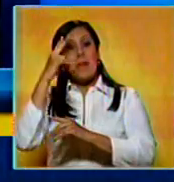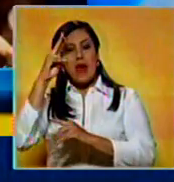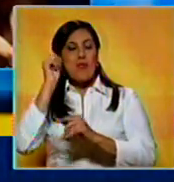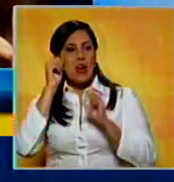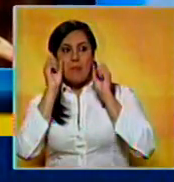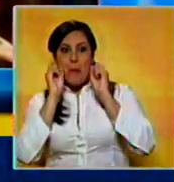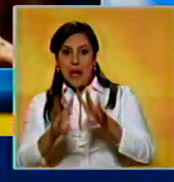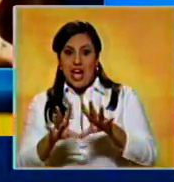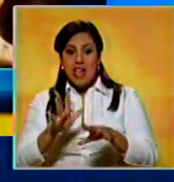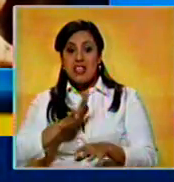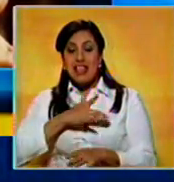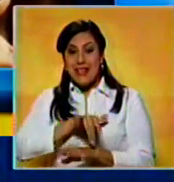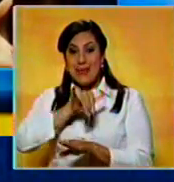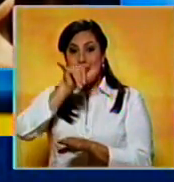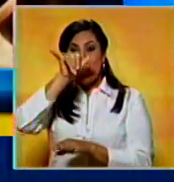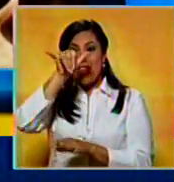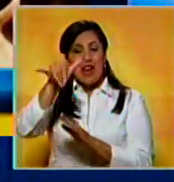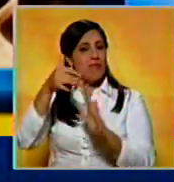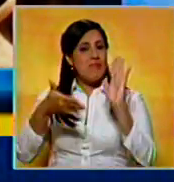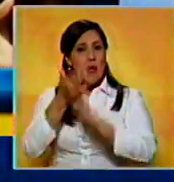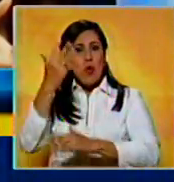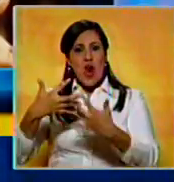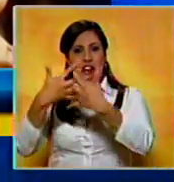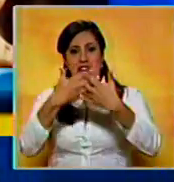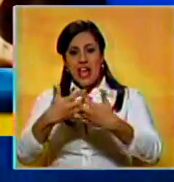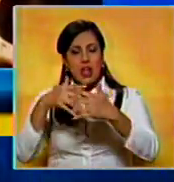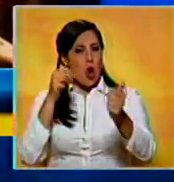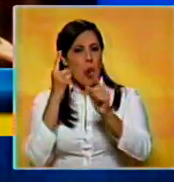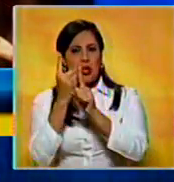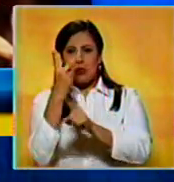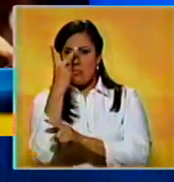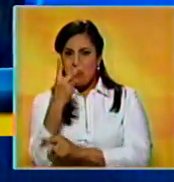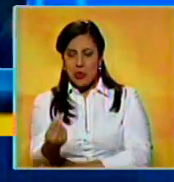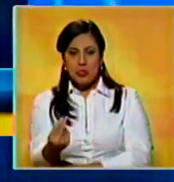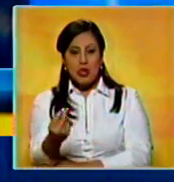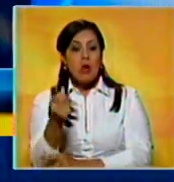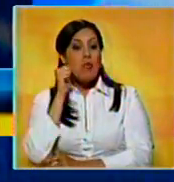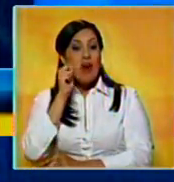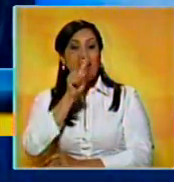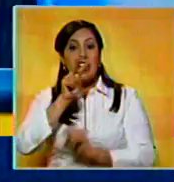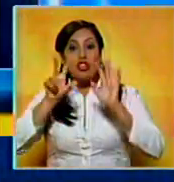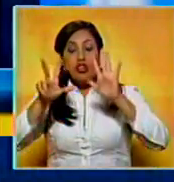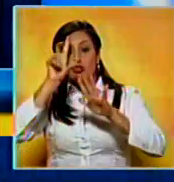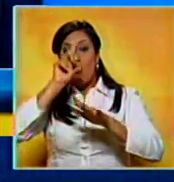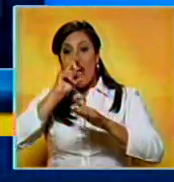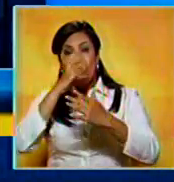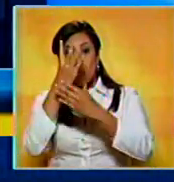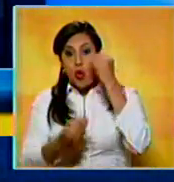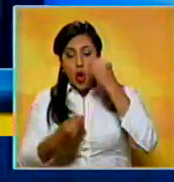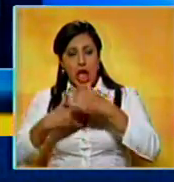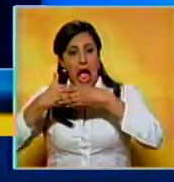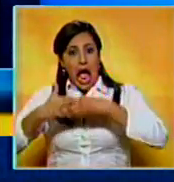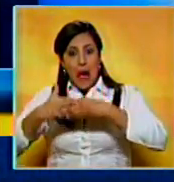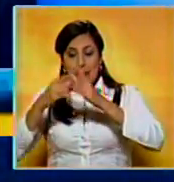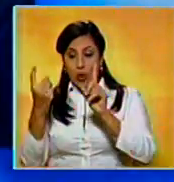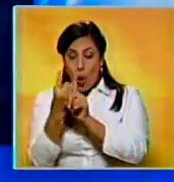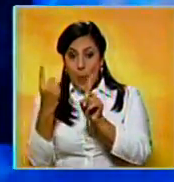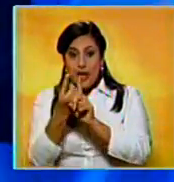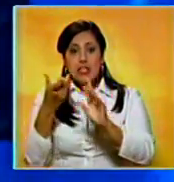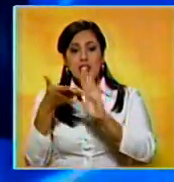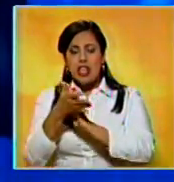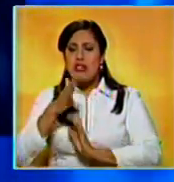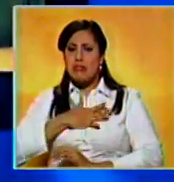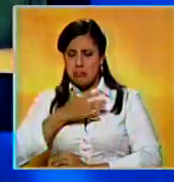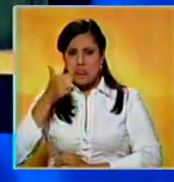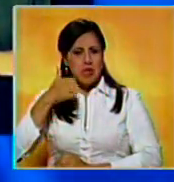prefirió viajar hacia los Estados Unidos en lugar de competir. Mustelier, de 28 años, le aseguró a sus compañeros de equipo que